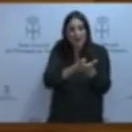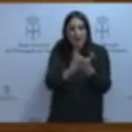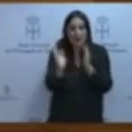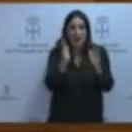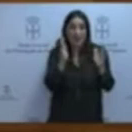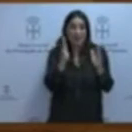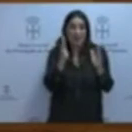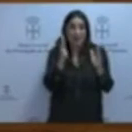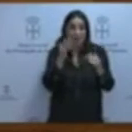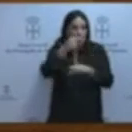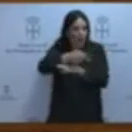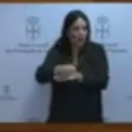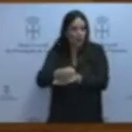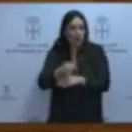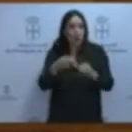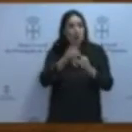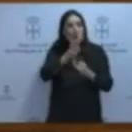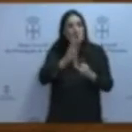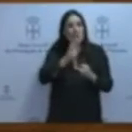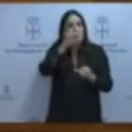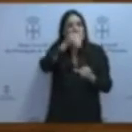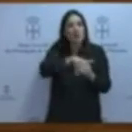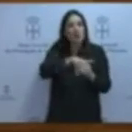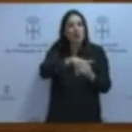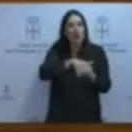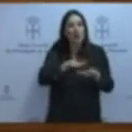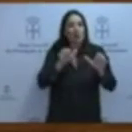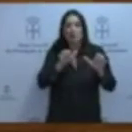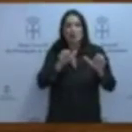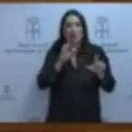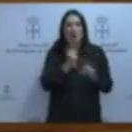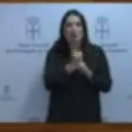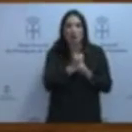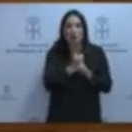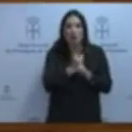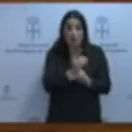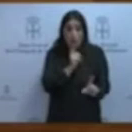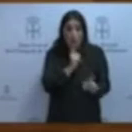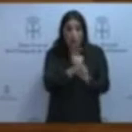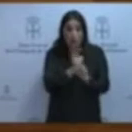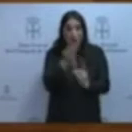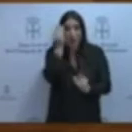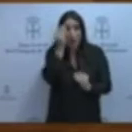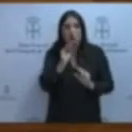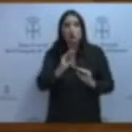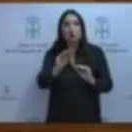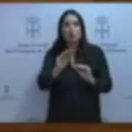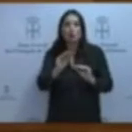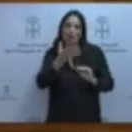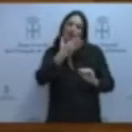obligatoria, el Partido Popular no se abstuvo, votó en contra. Y votó en contra con un argumento precioso,